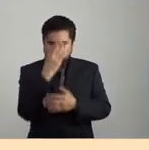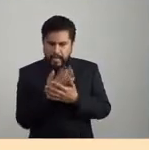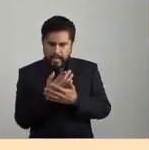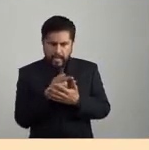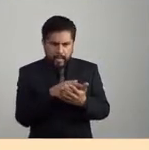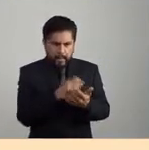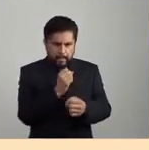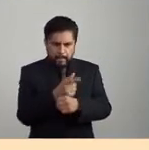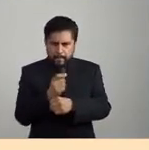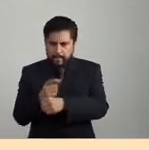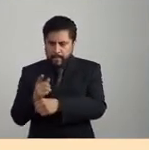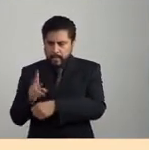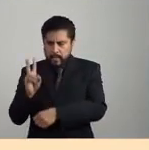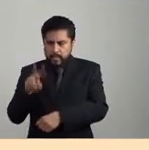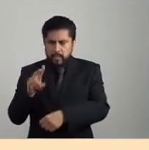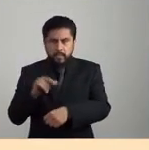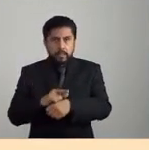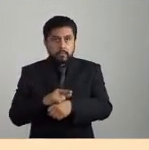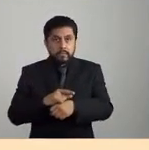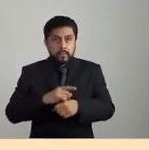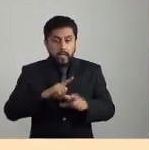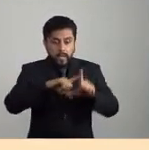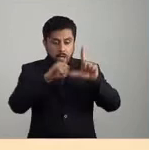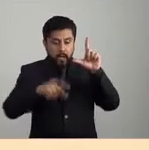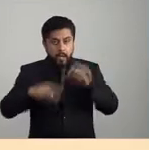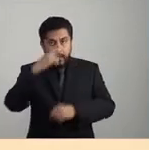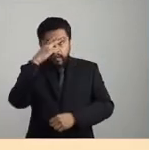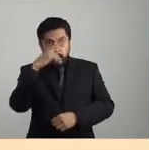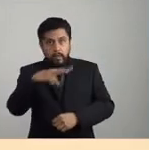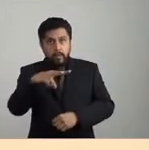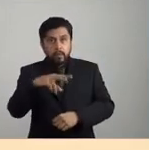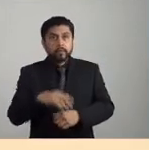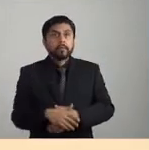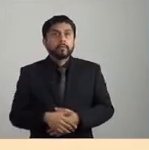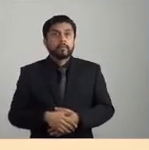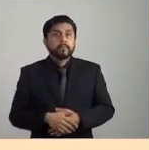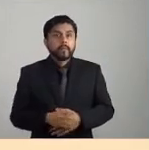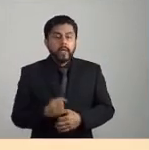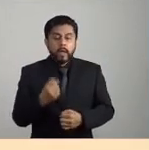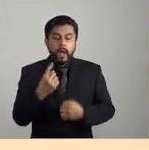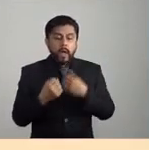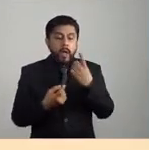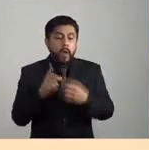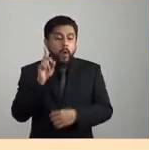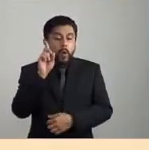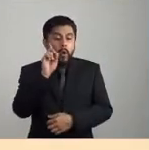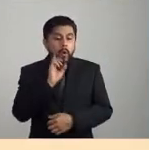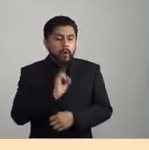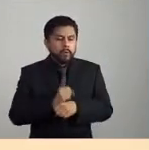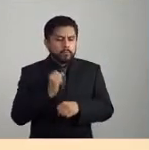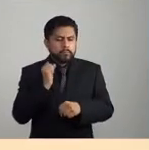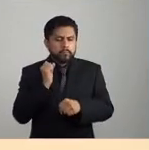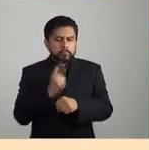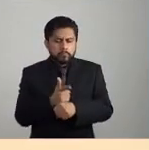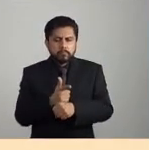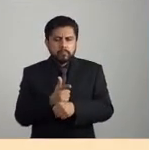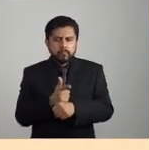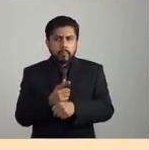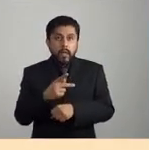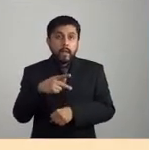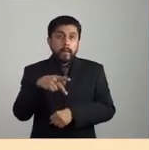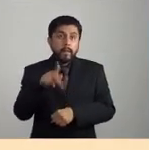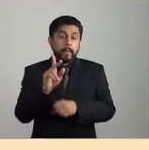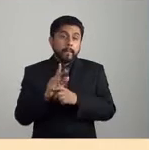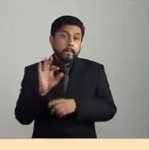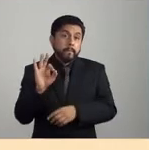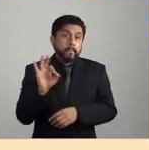yo tengo la sensación, al menos en México, así lo estamos percibiendo algunas de nosotras, pero supongo que puede ser